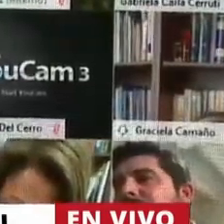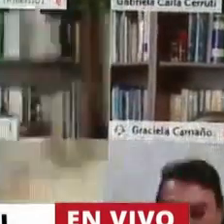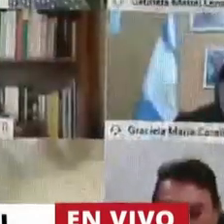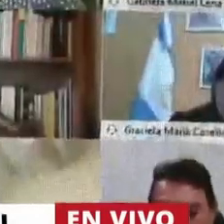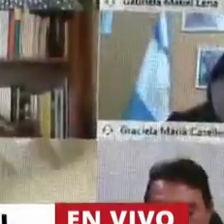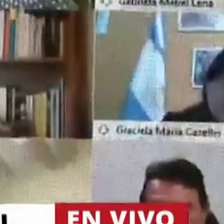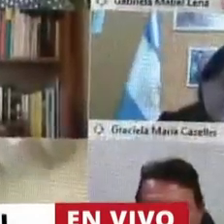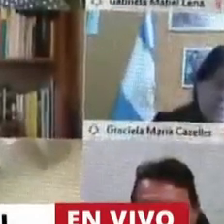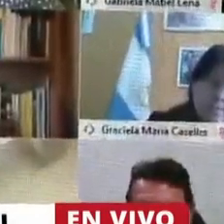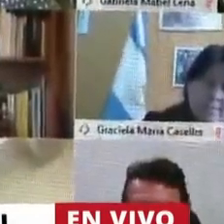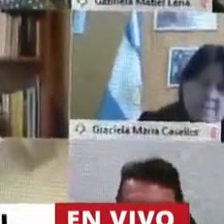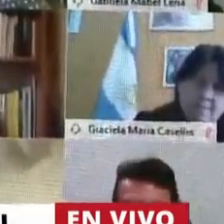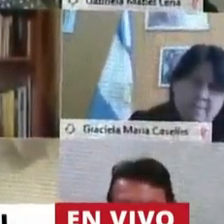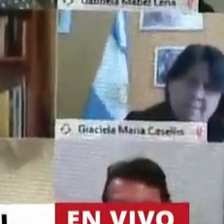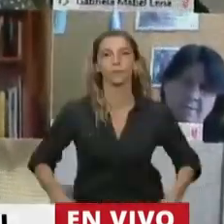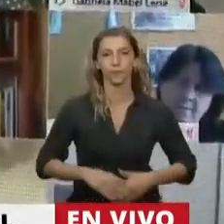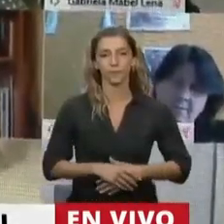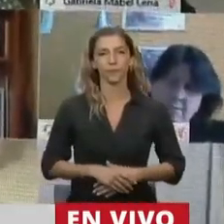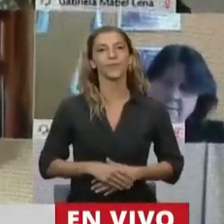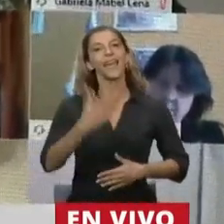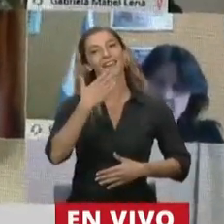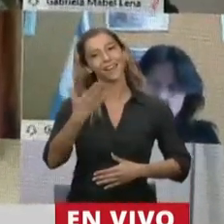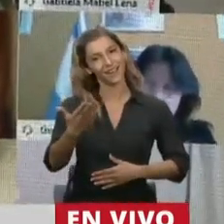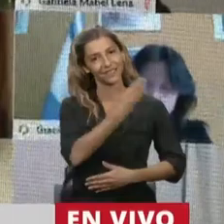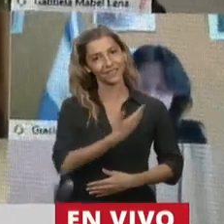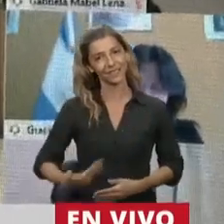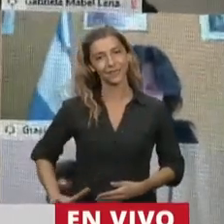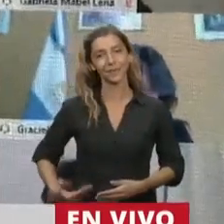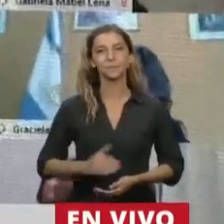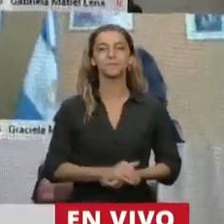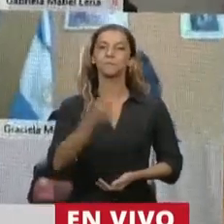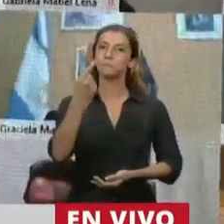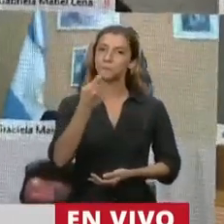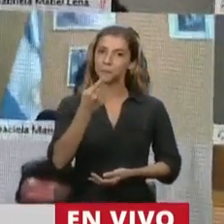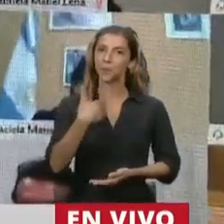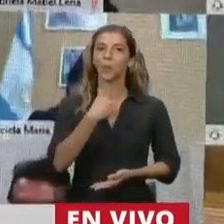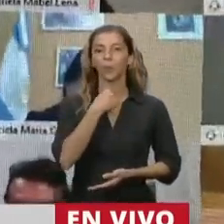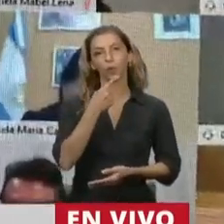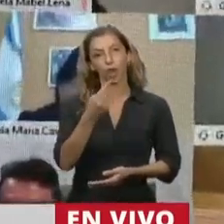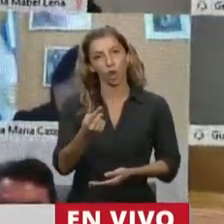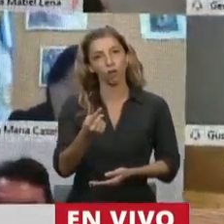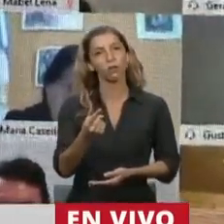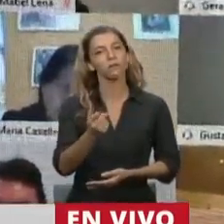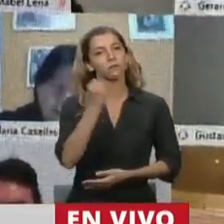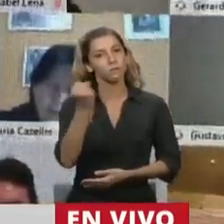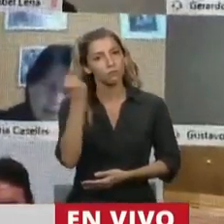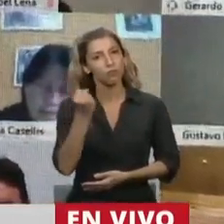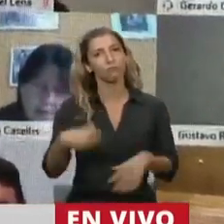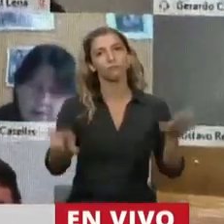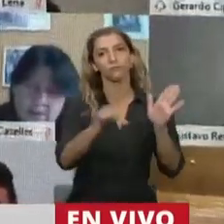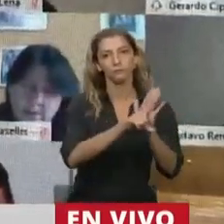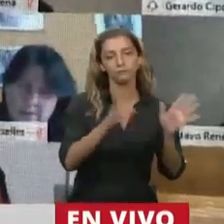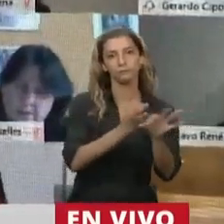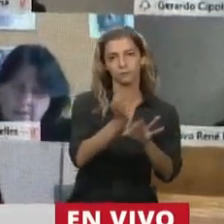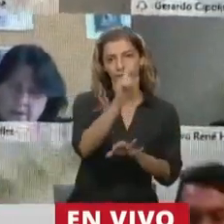Gracias, señor Presidente. Primero, rescatar la importancia de la modificación de la Ley de